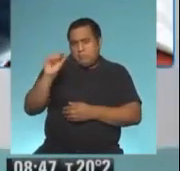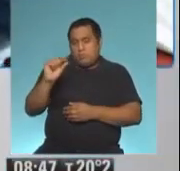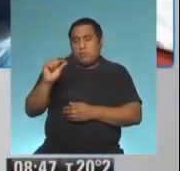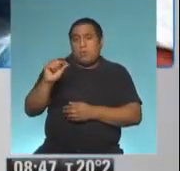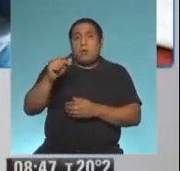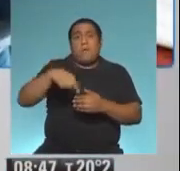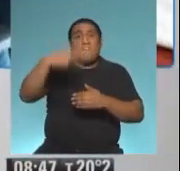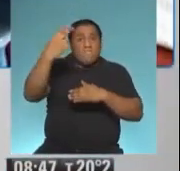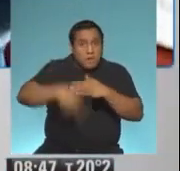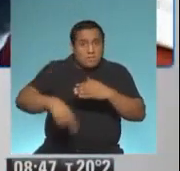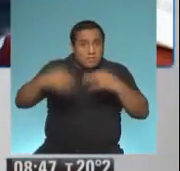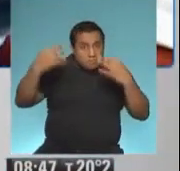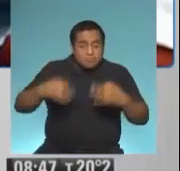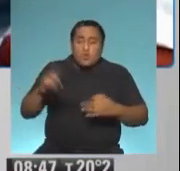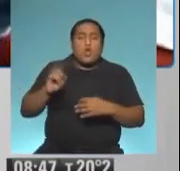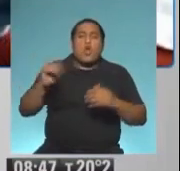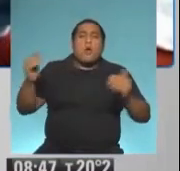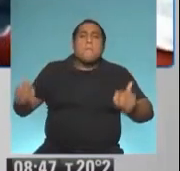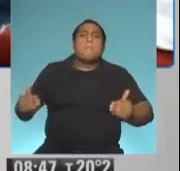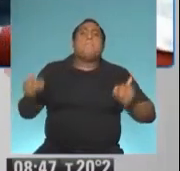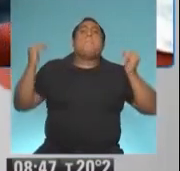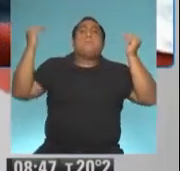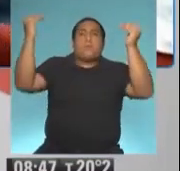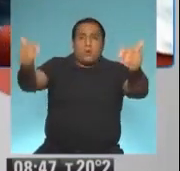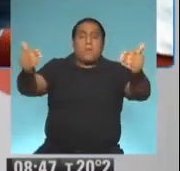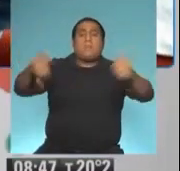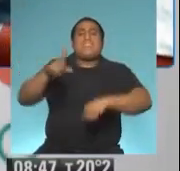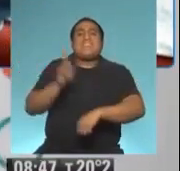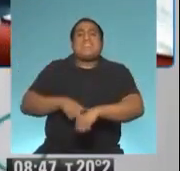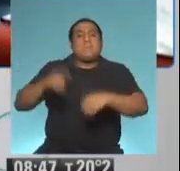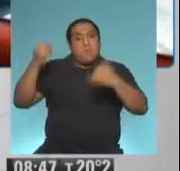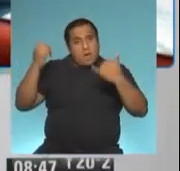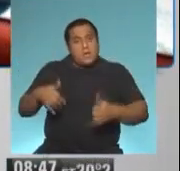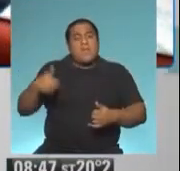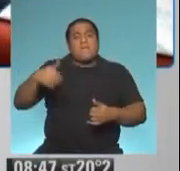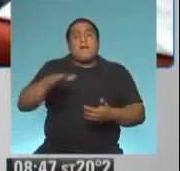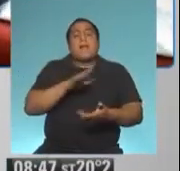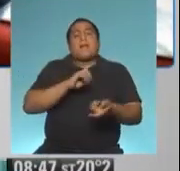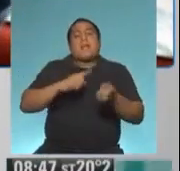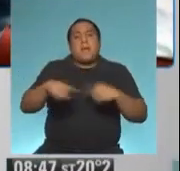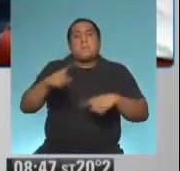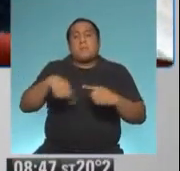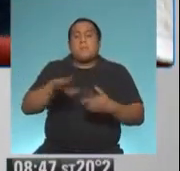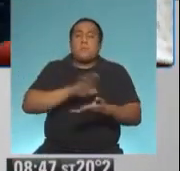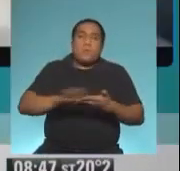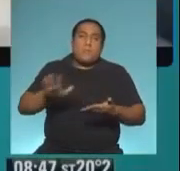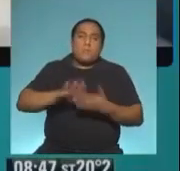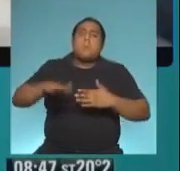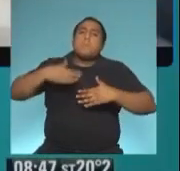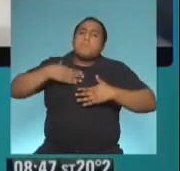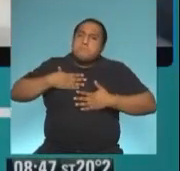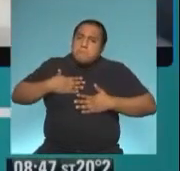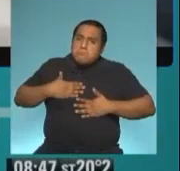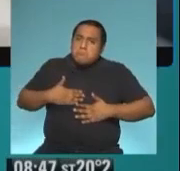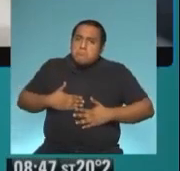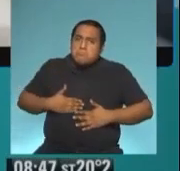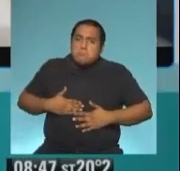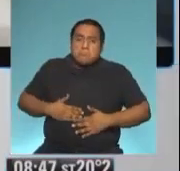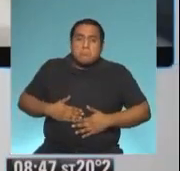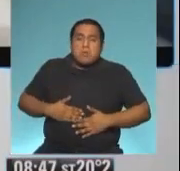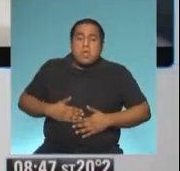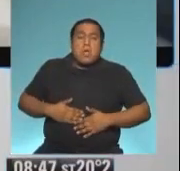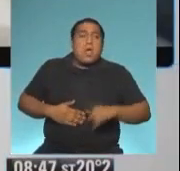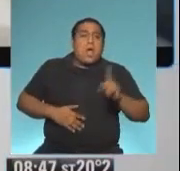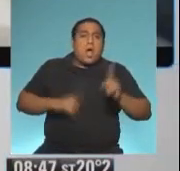va a vencerlo, vamos a prorrogar para que tengamos todo el tiempo de poder realizar las renovaciones con tranquilidad y que nadie se quede fuera de